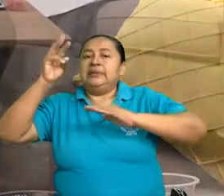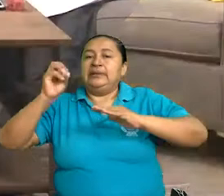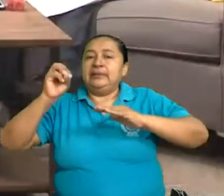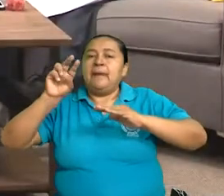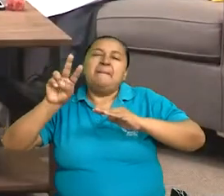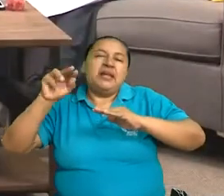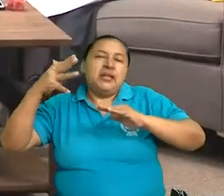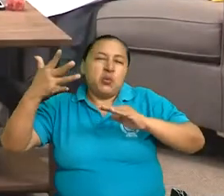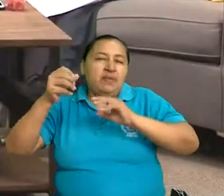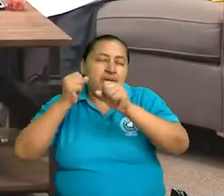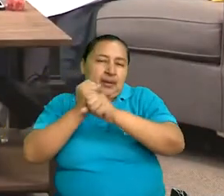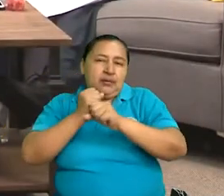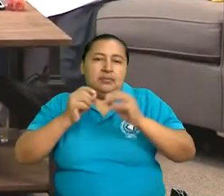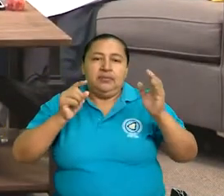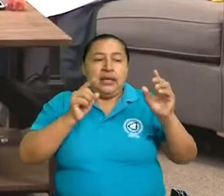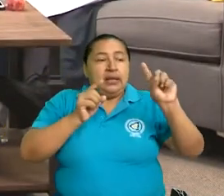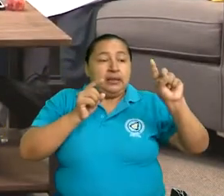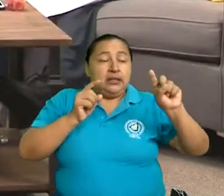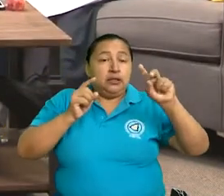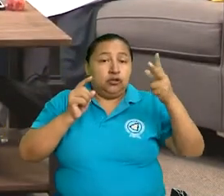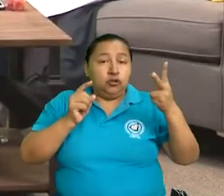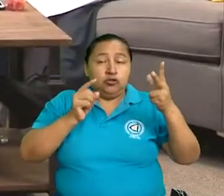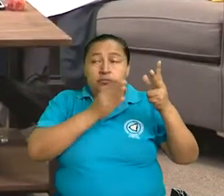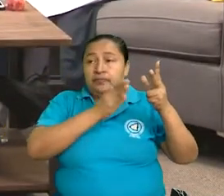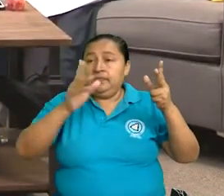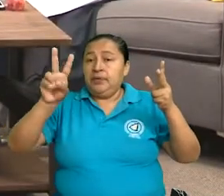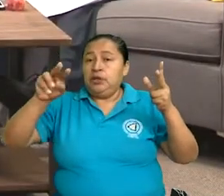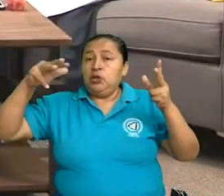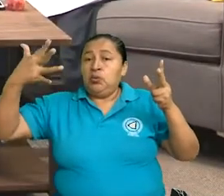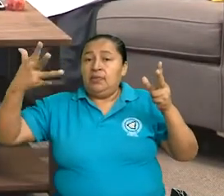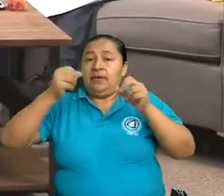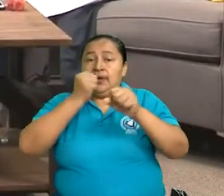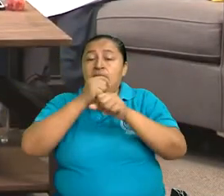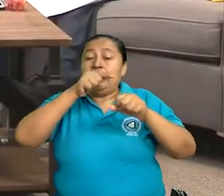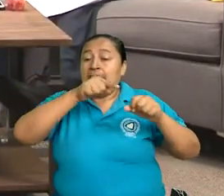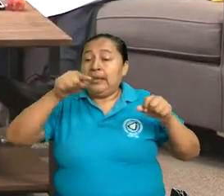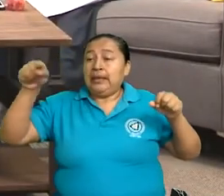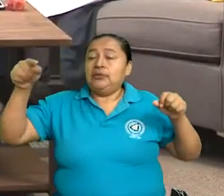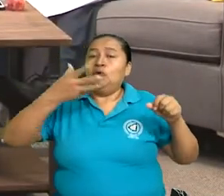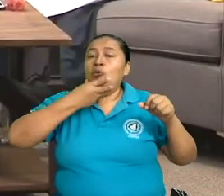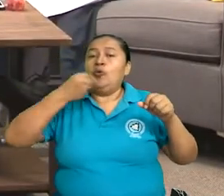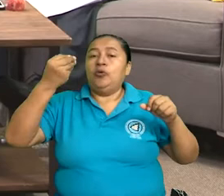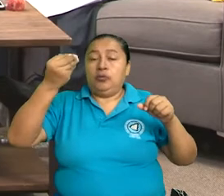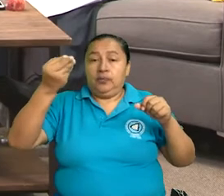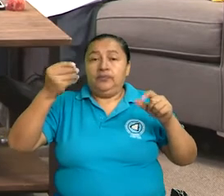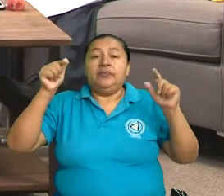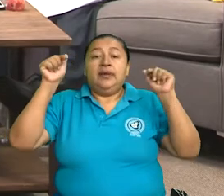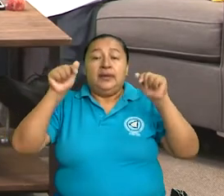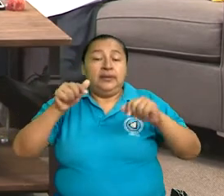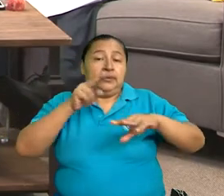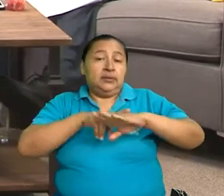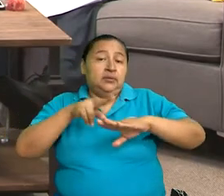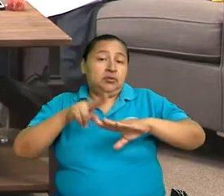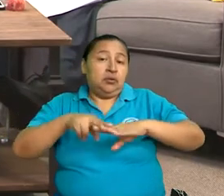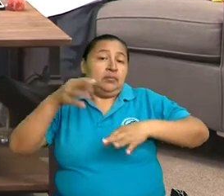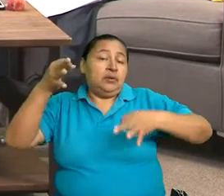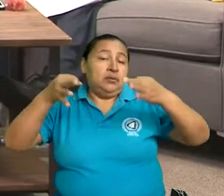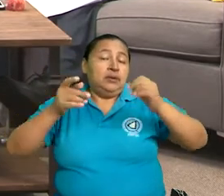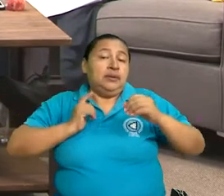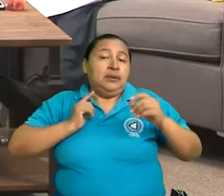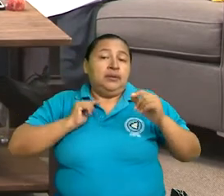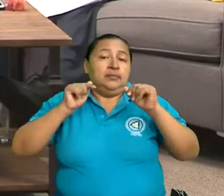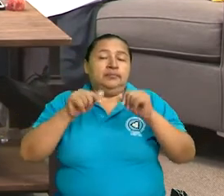Ese es el rango de la juventud en esta ley. Y esta norma jurídica contempla